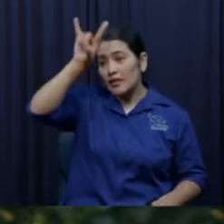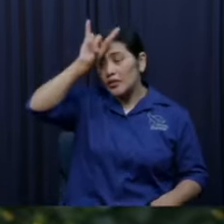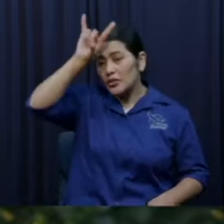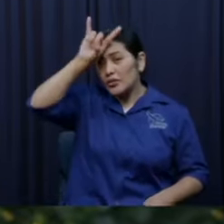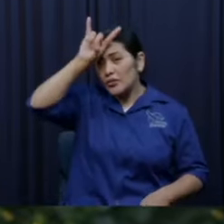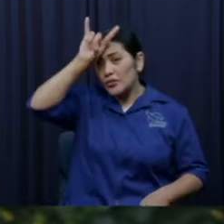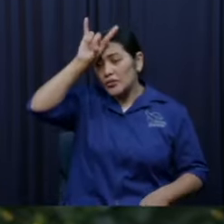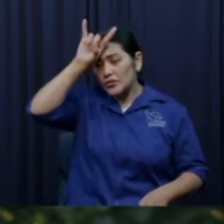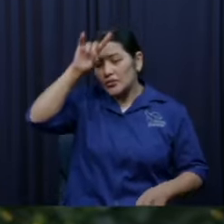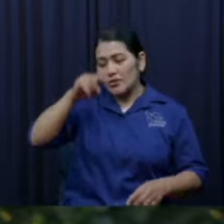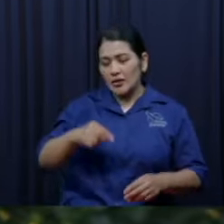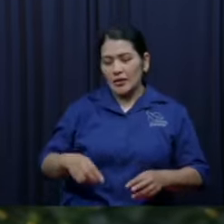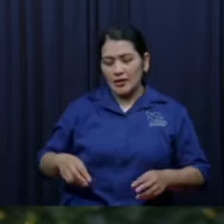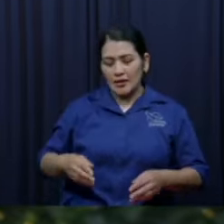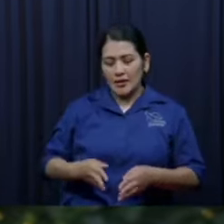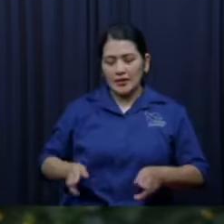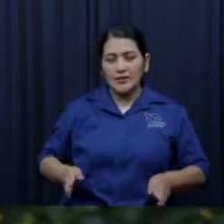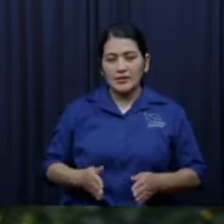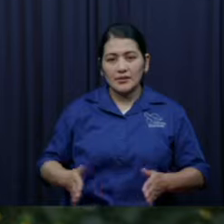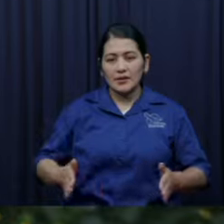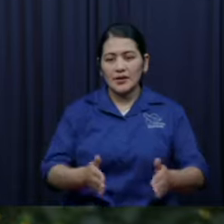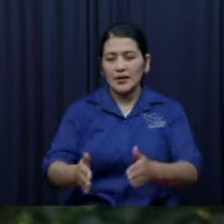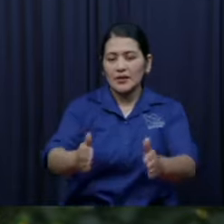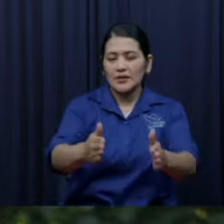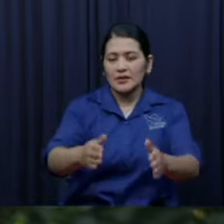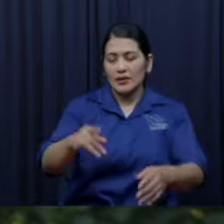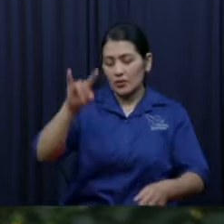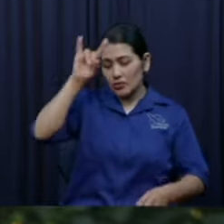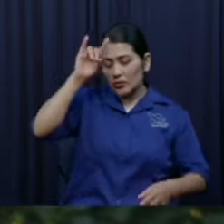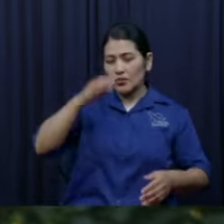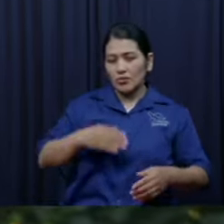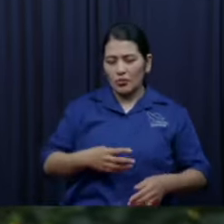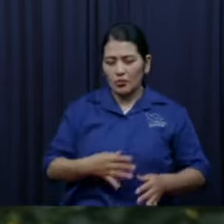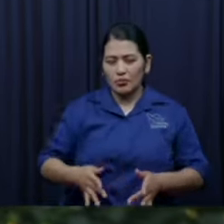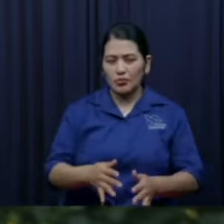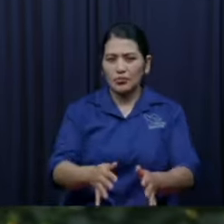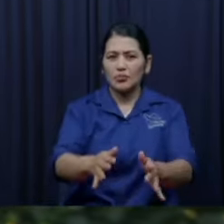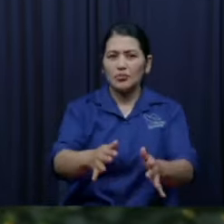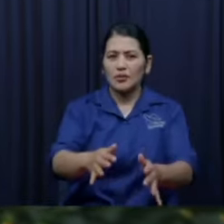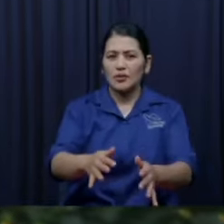eso los hace felices a ver también parece una necedad